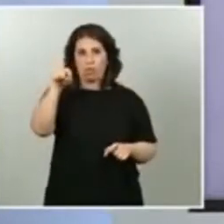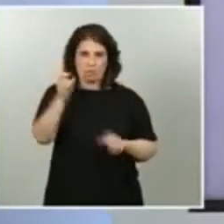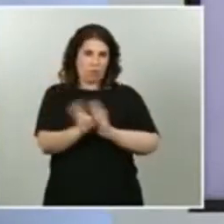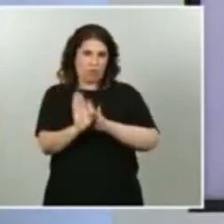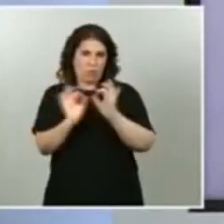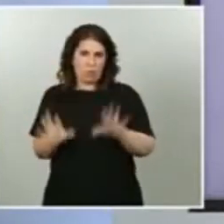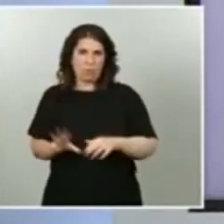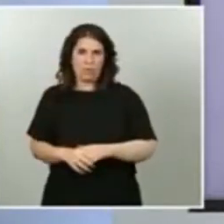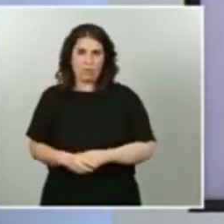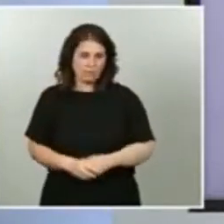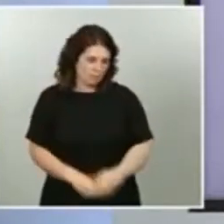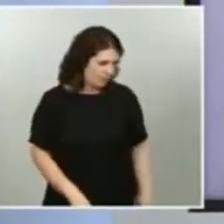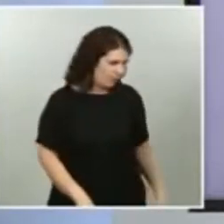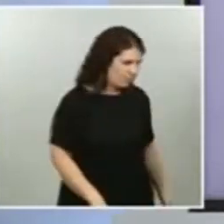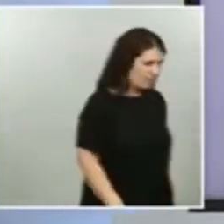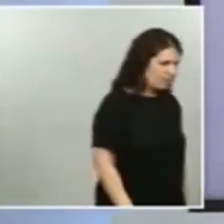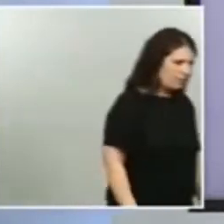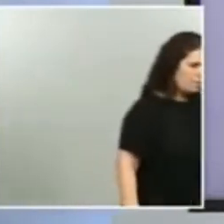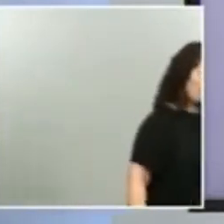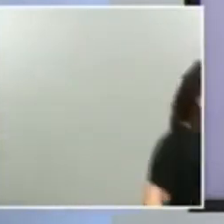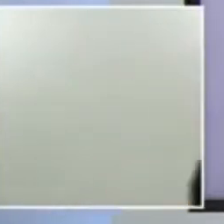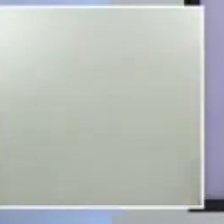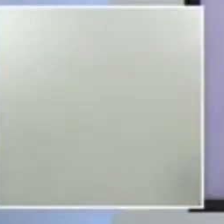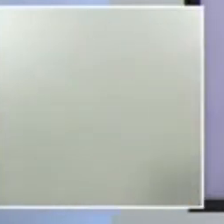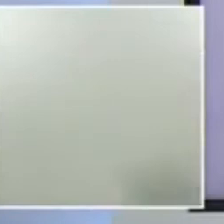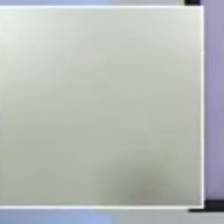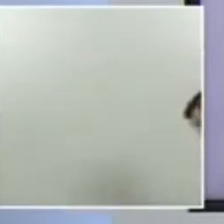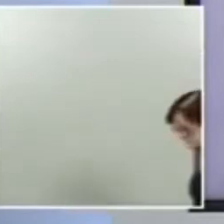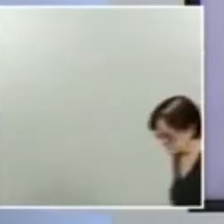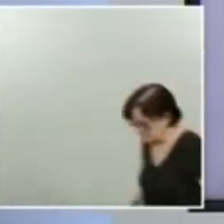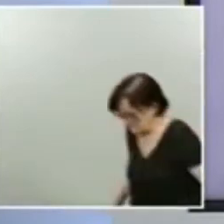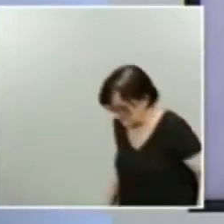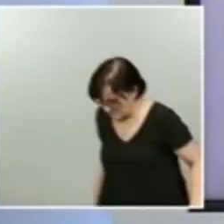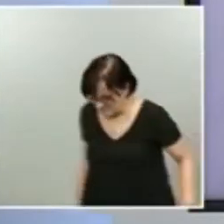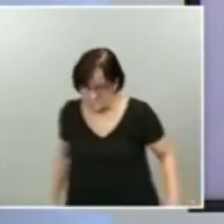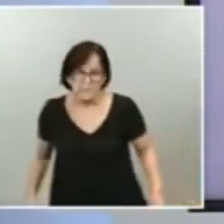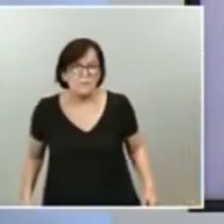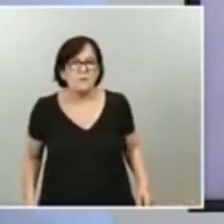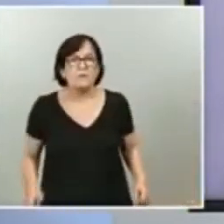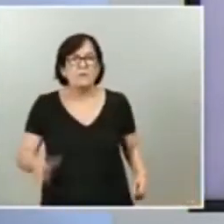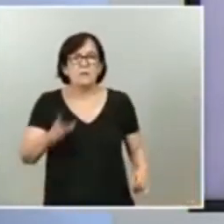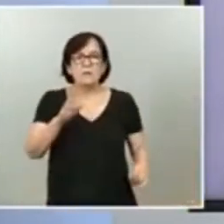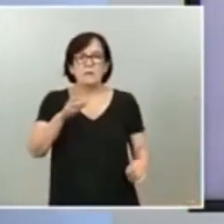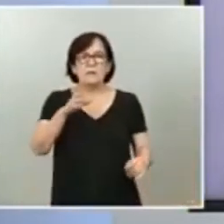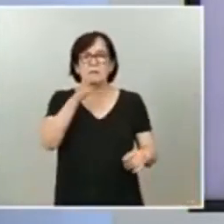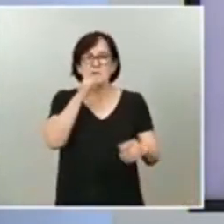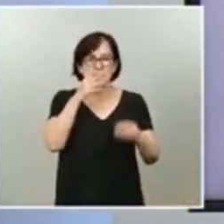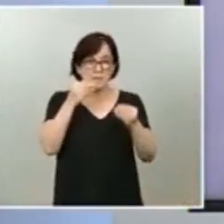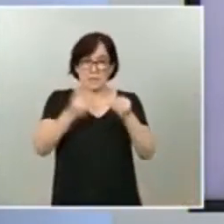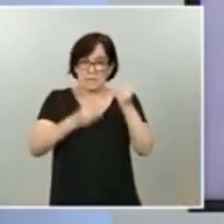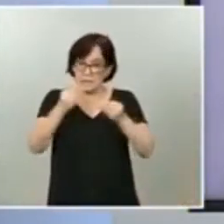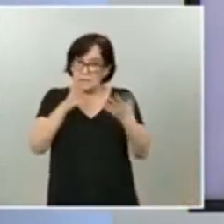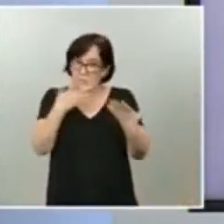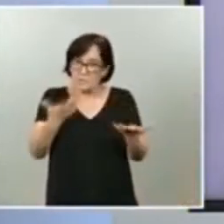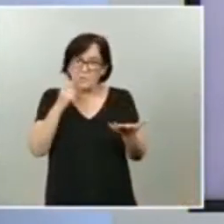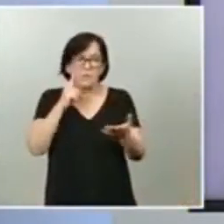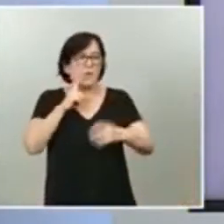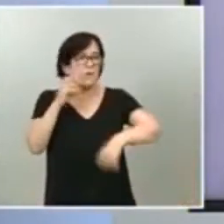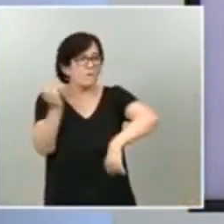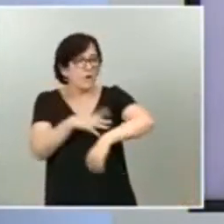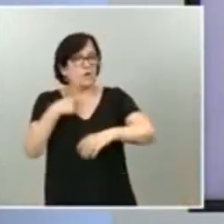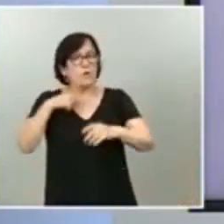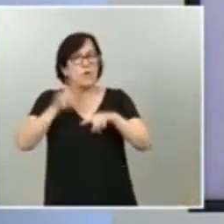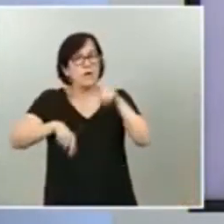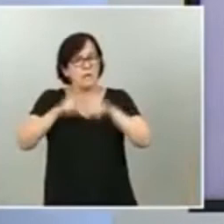Y estamos en ello. Tenemos con ese fondo ahora que administrarlo, pero de acuerdo al criterio que nos planteen las